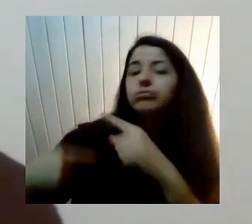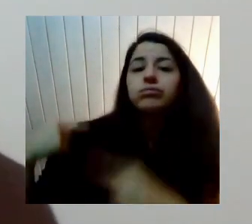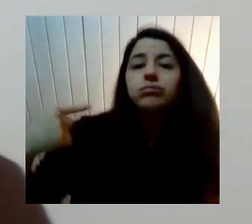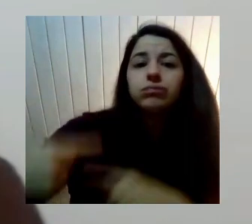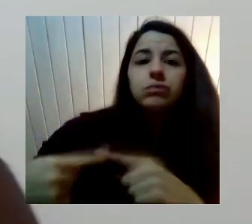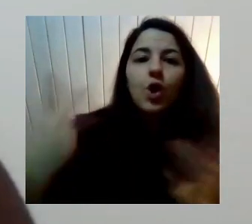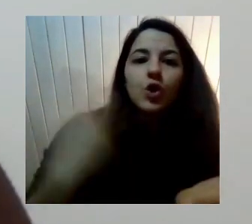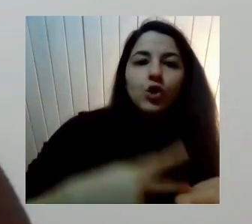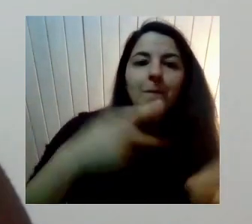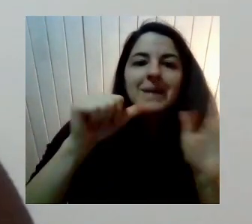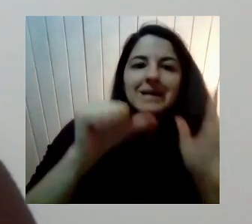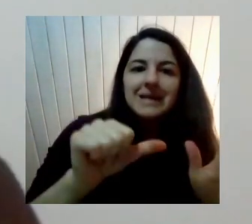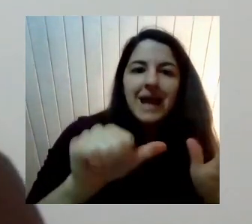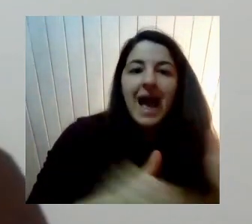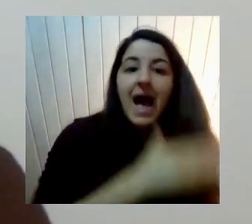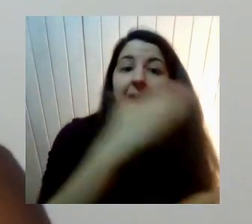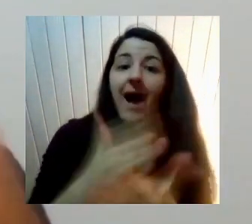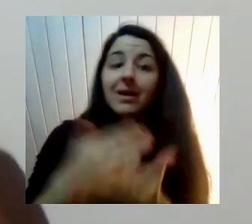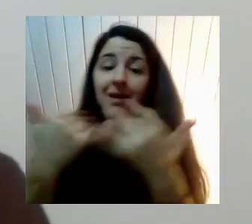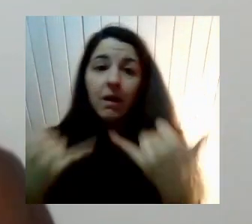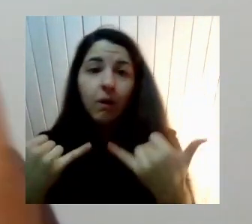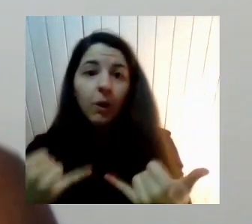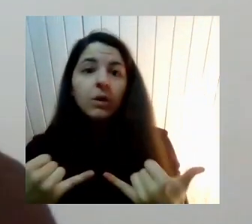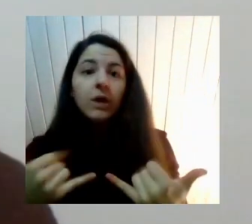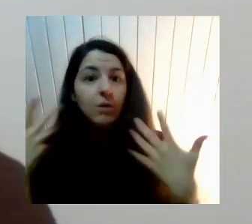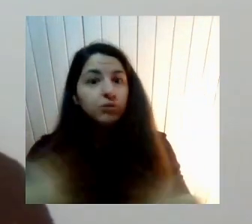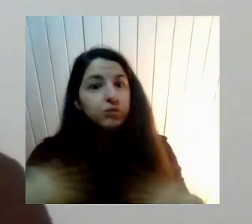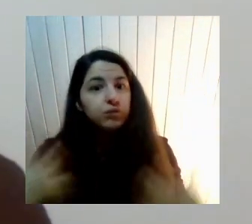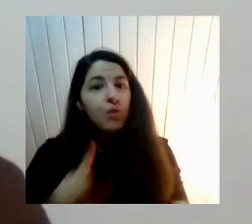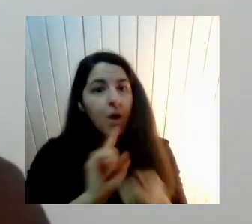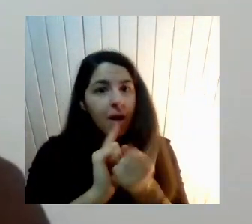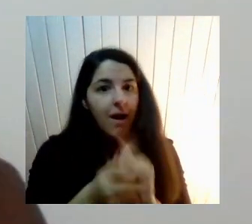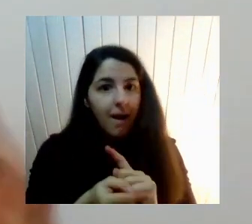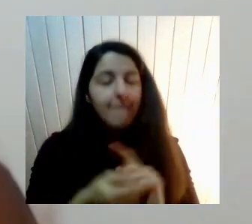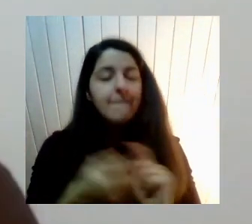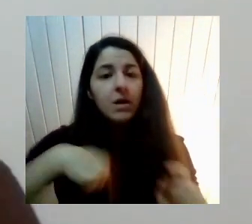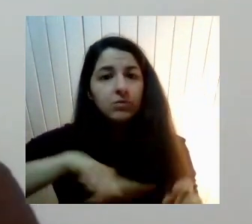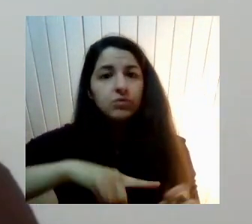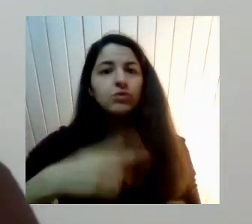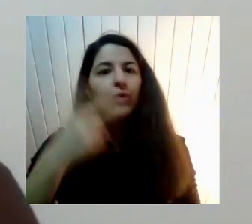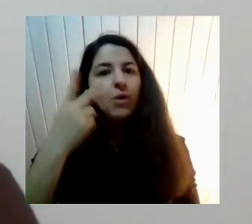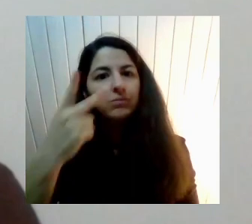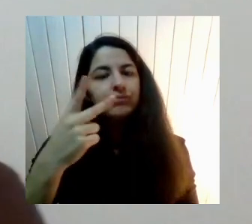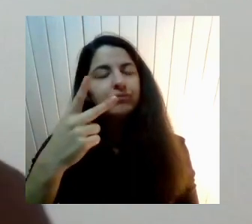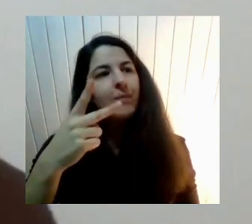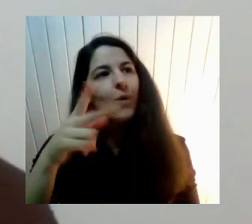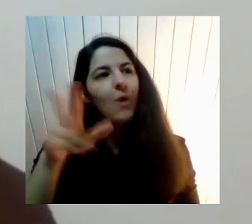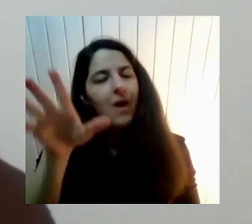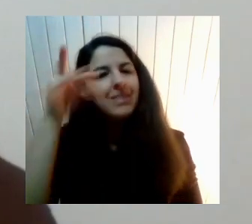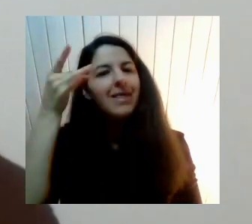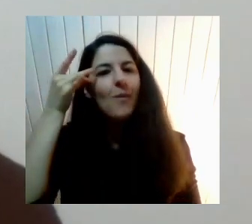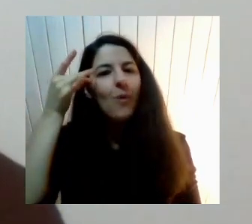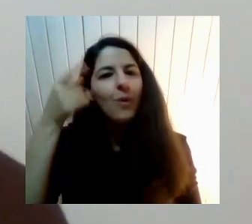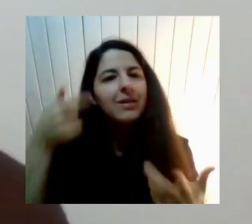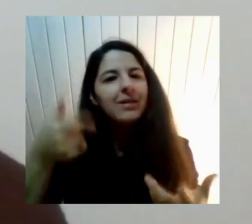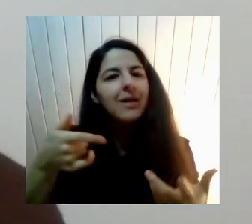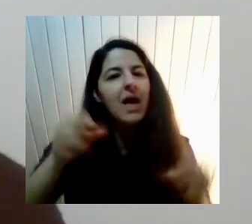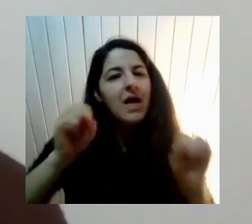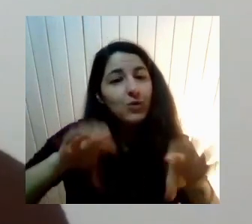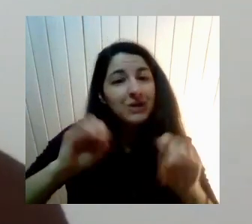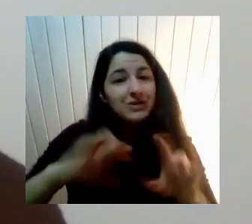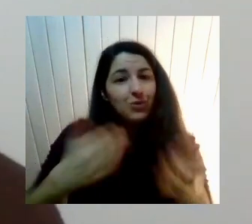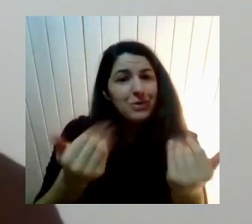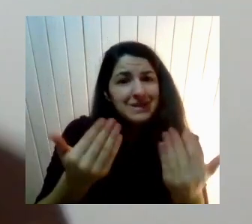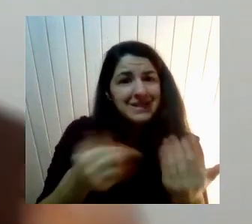un movimiento Por la educación Que requiere Reformas estructurales Pensar una educación No sexista No es solo Cambiar el programa